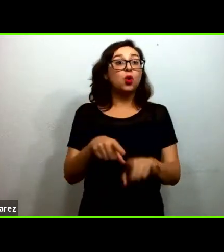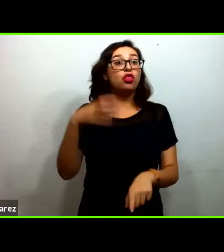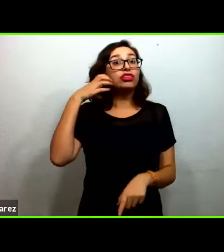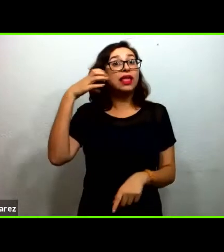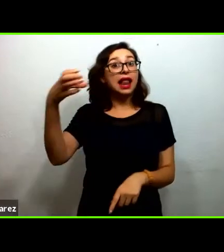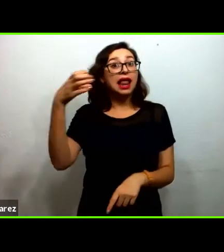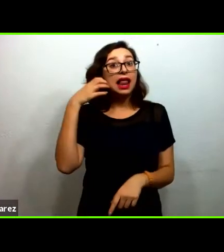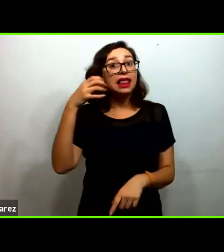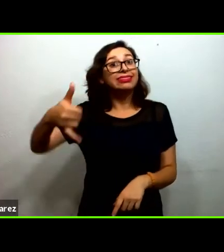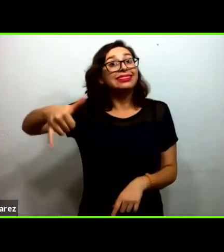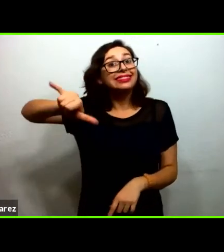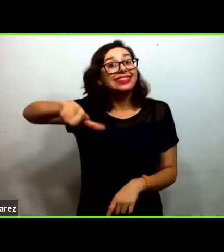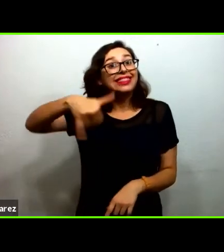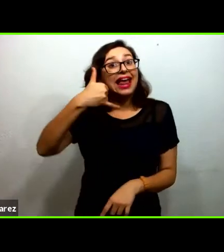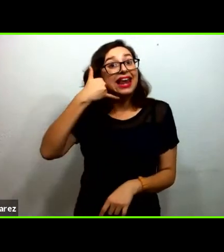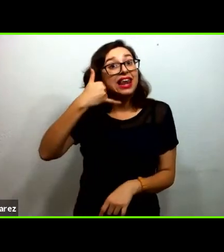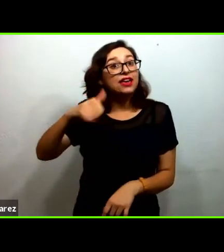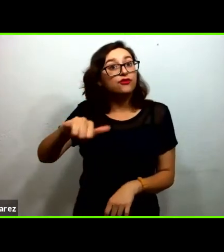que puedan